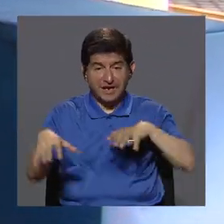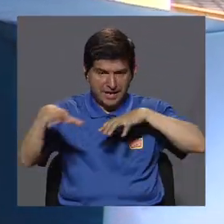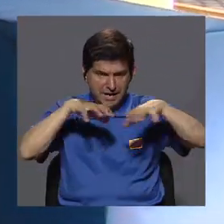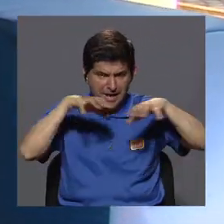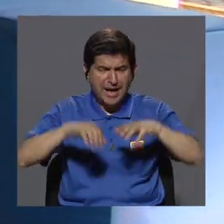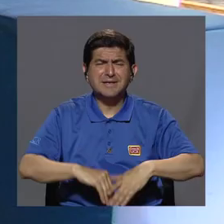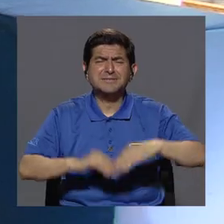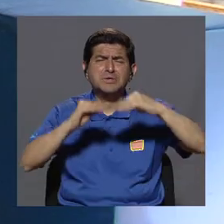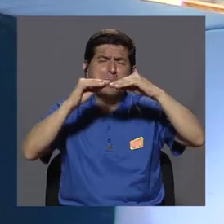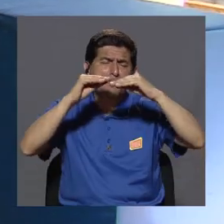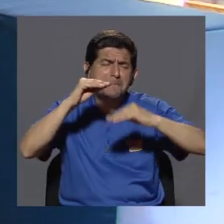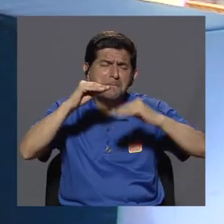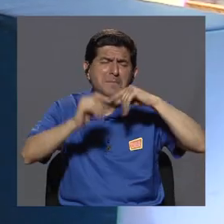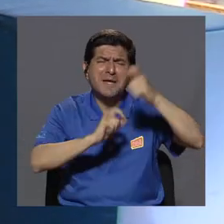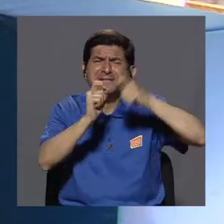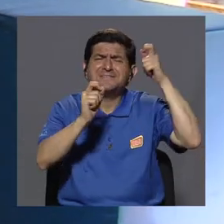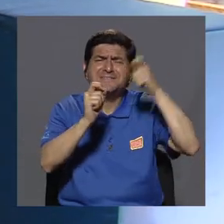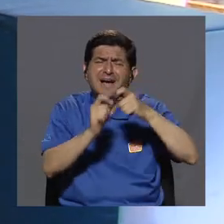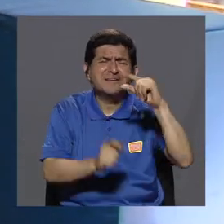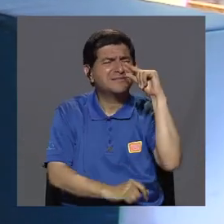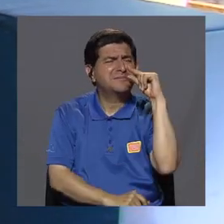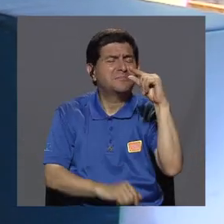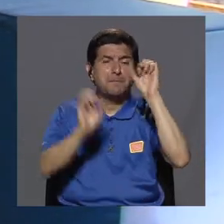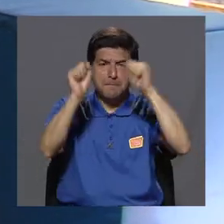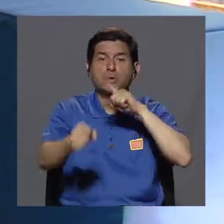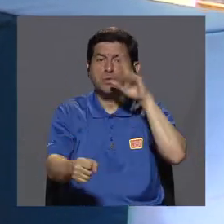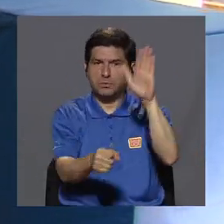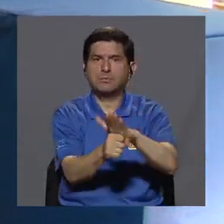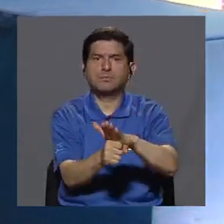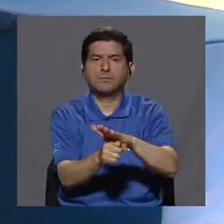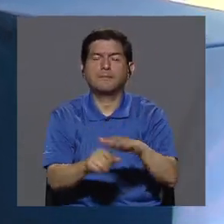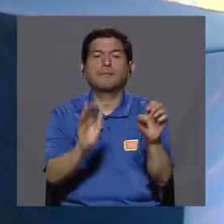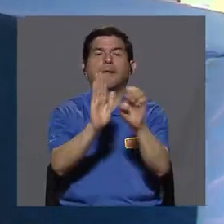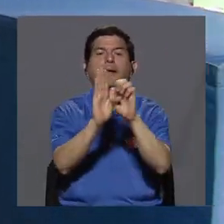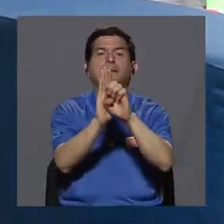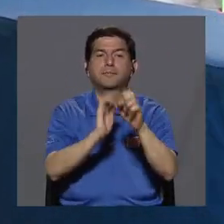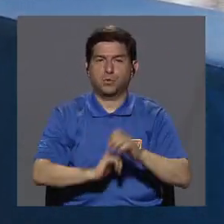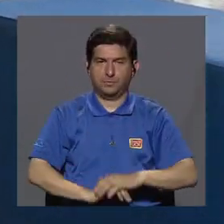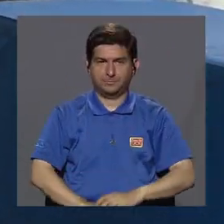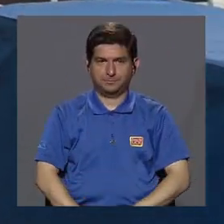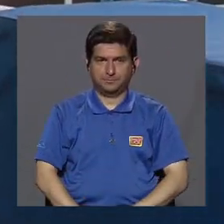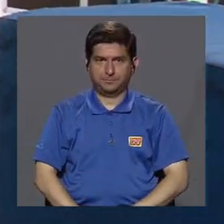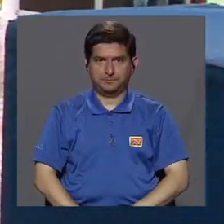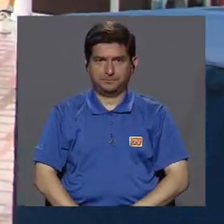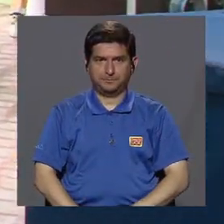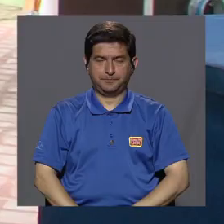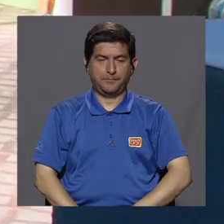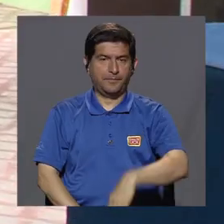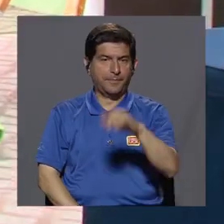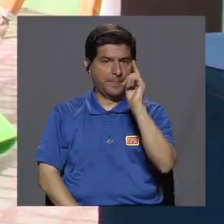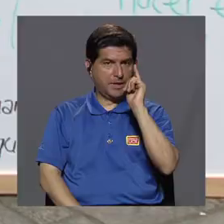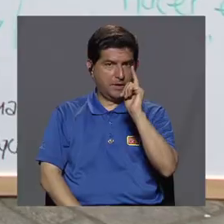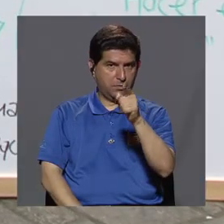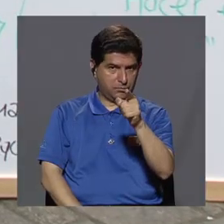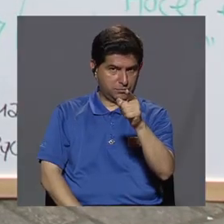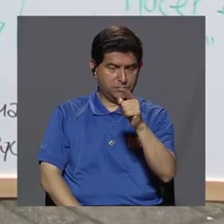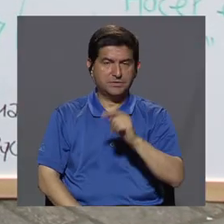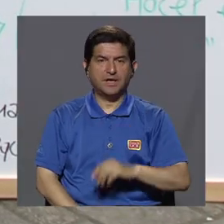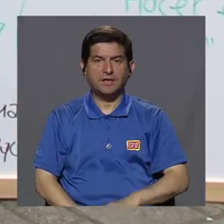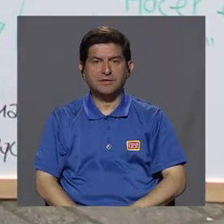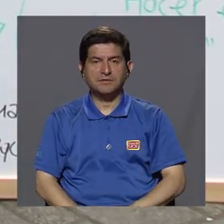Hay acciones mínimas, concretas, pequeñitas que se pueden lograr. Por ejemplo, ¿usted es